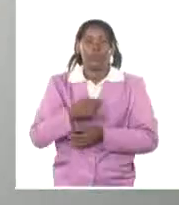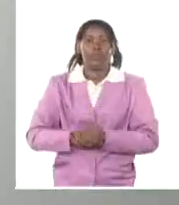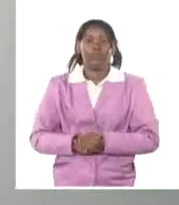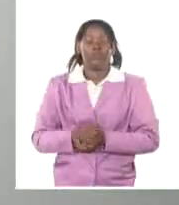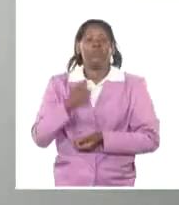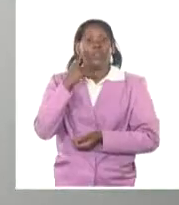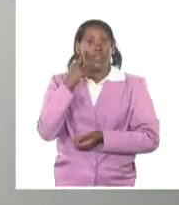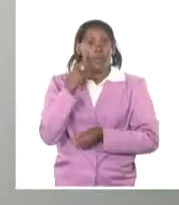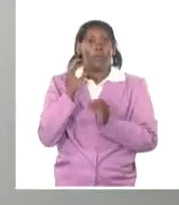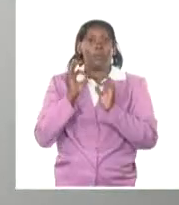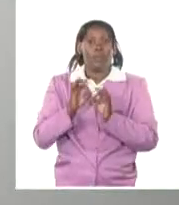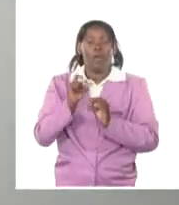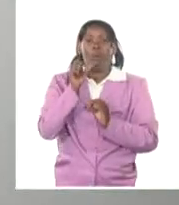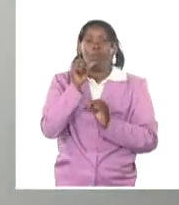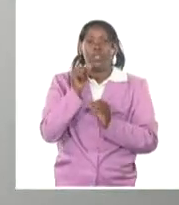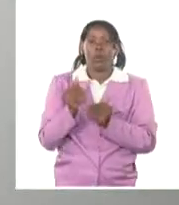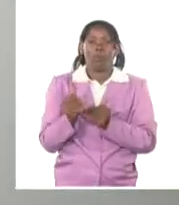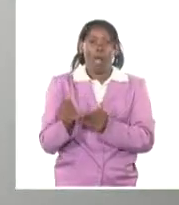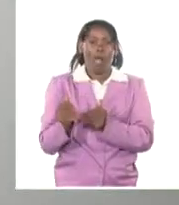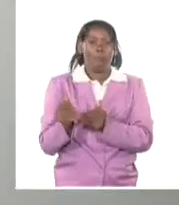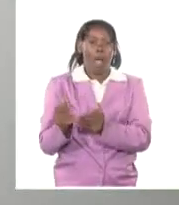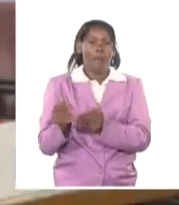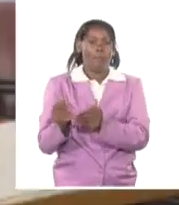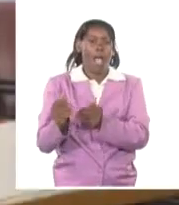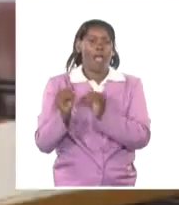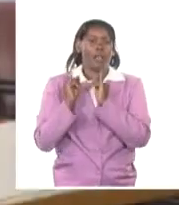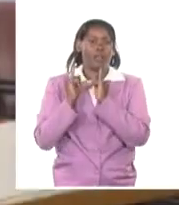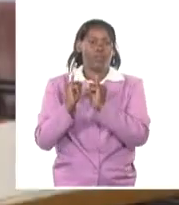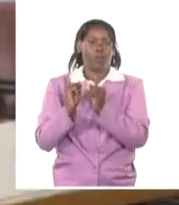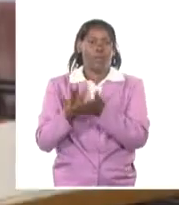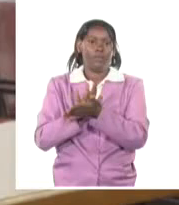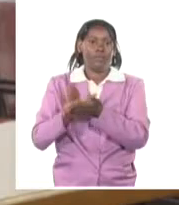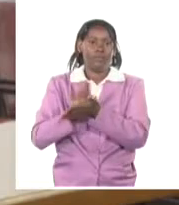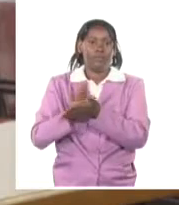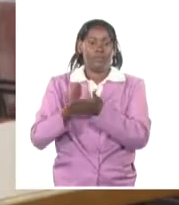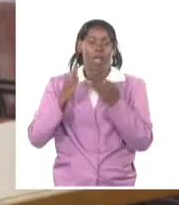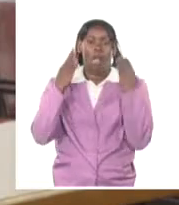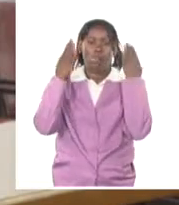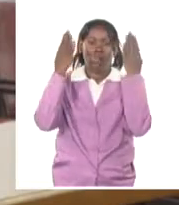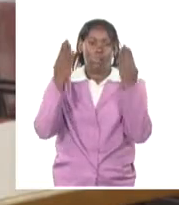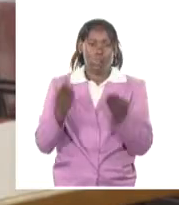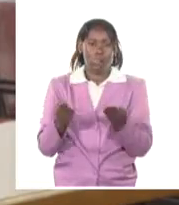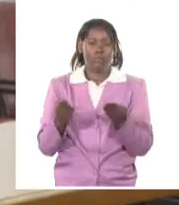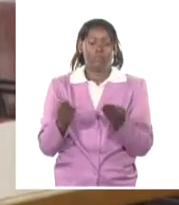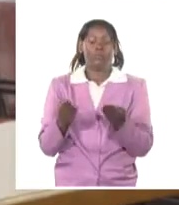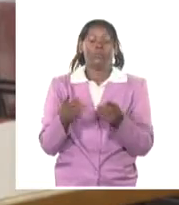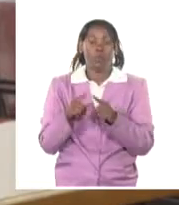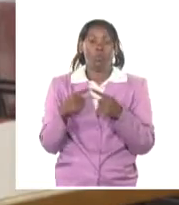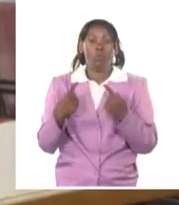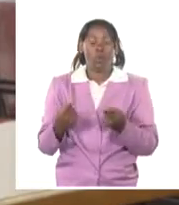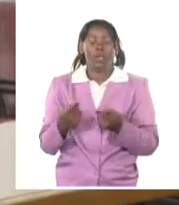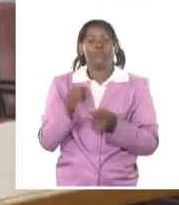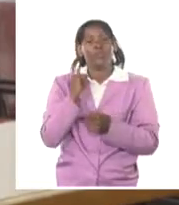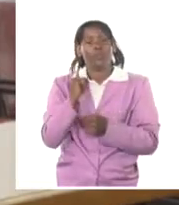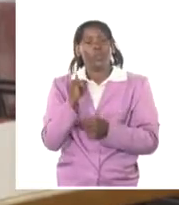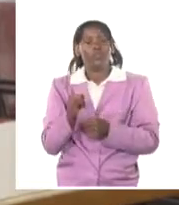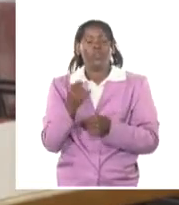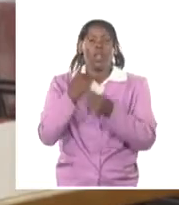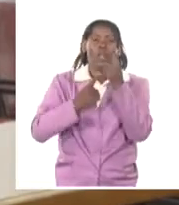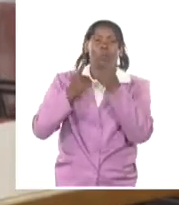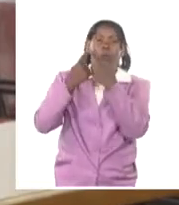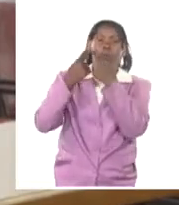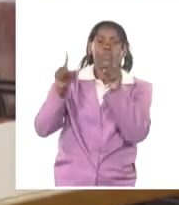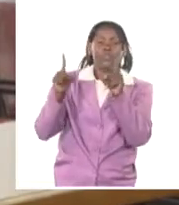retardo en la información. Y una de las razones, aunque ha existido informaciones parciales, provinciales,